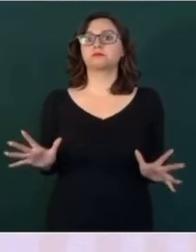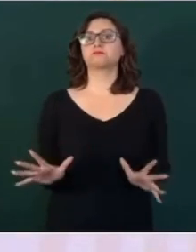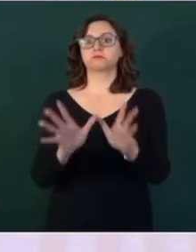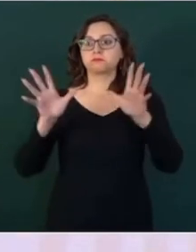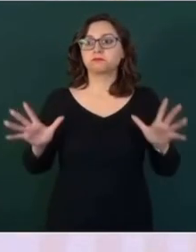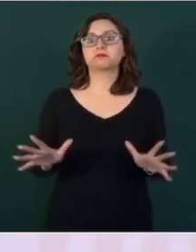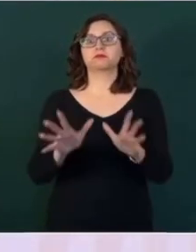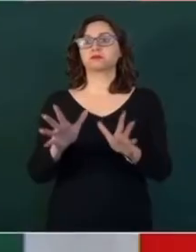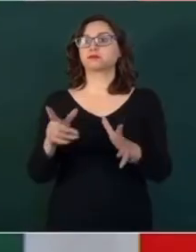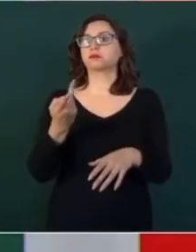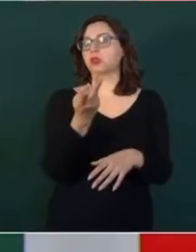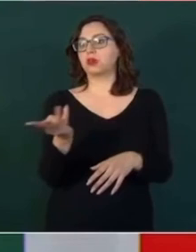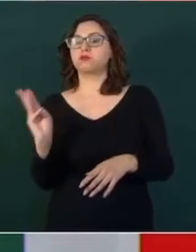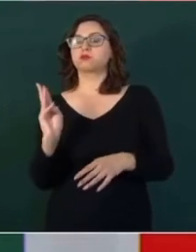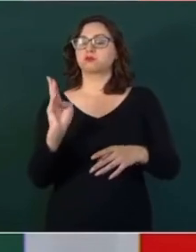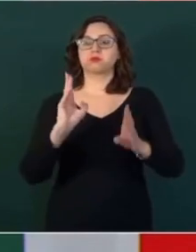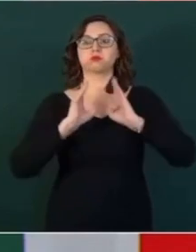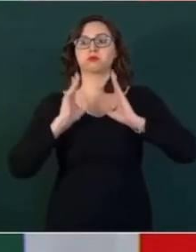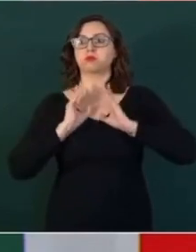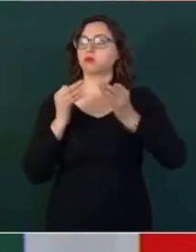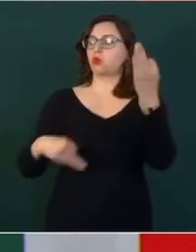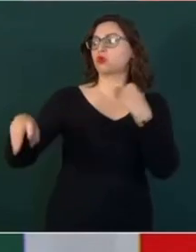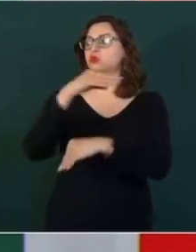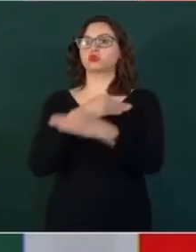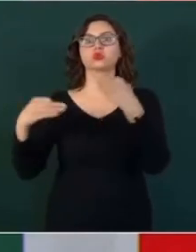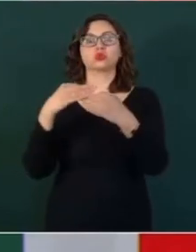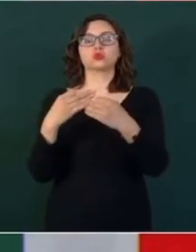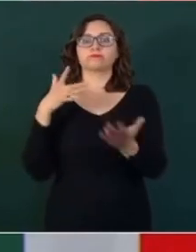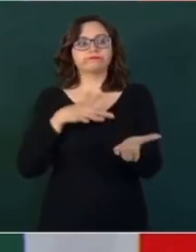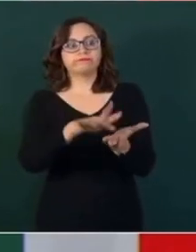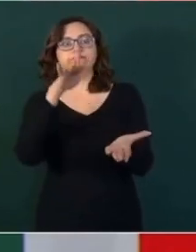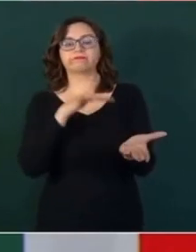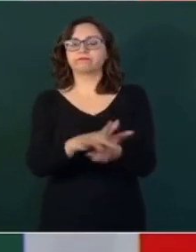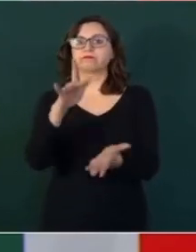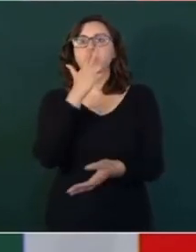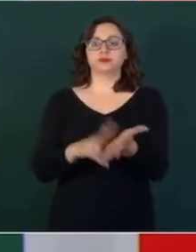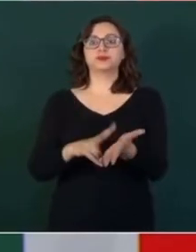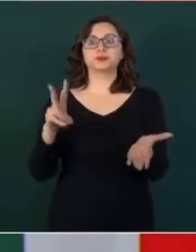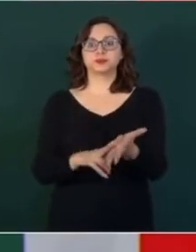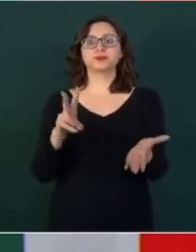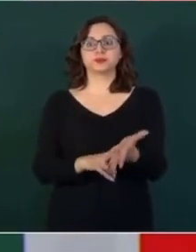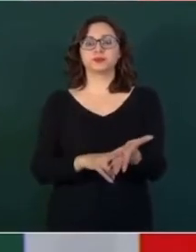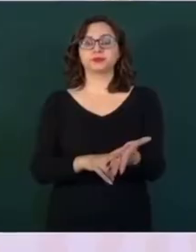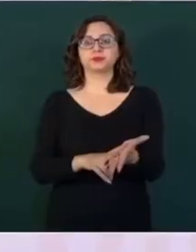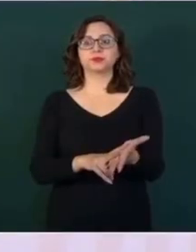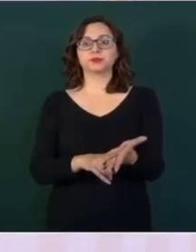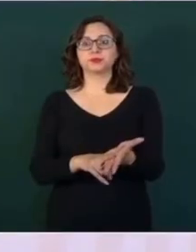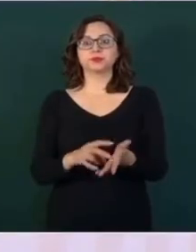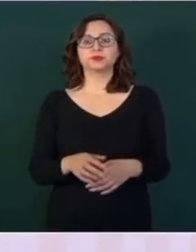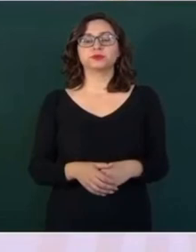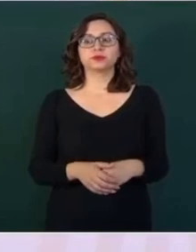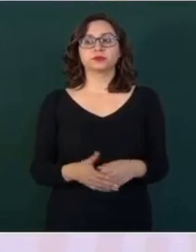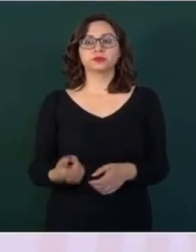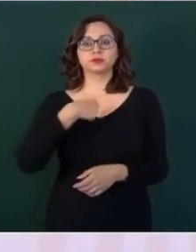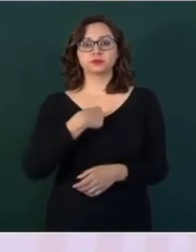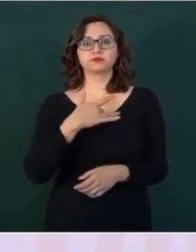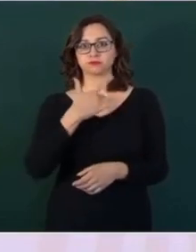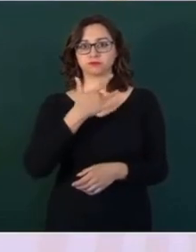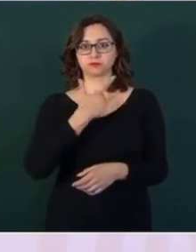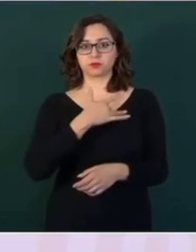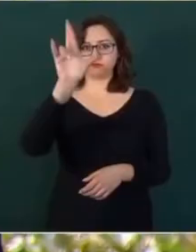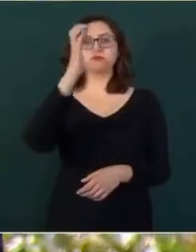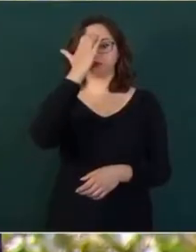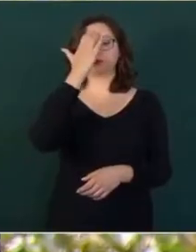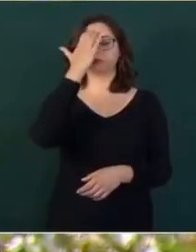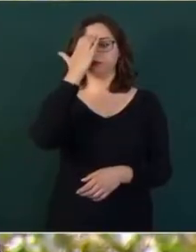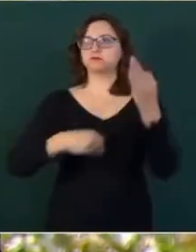recibiendo de todos los integrantes de las Fuerzas Armadas. Expreso mi reconocimiento